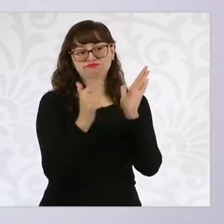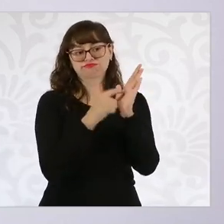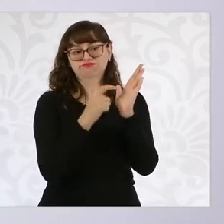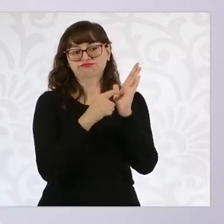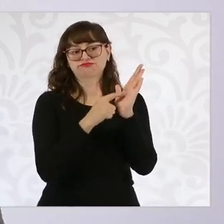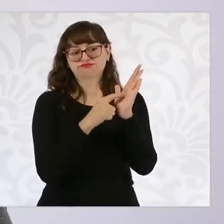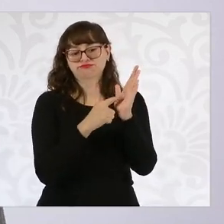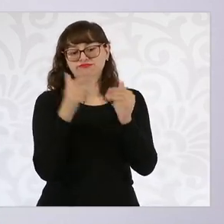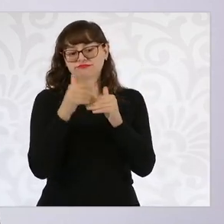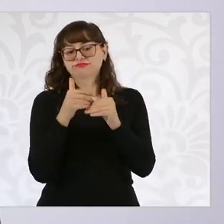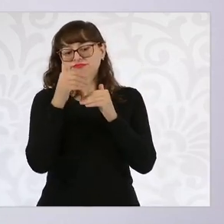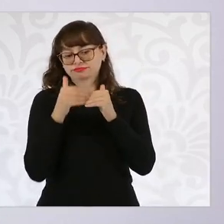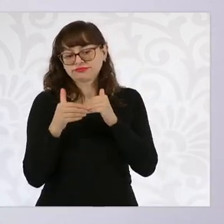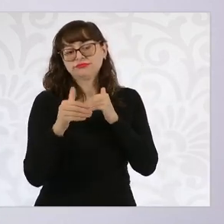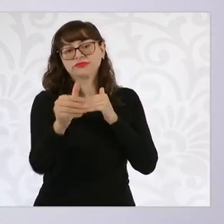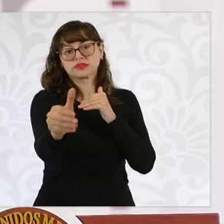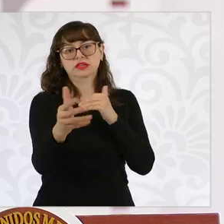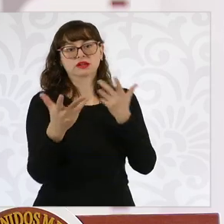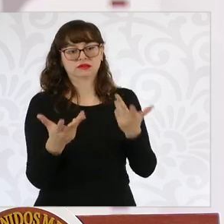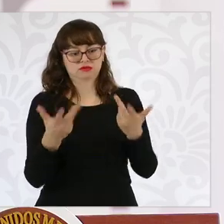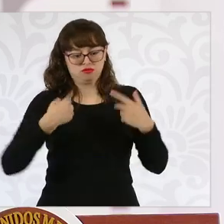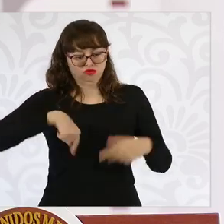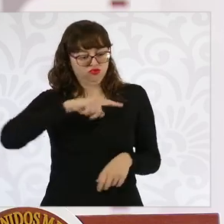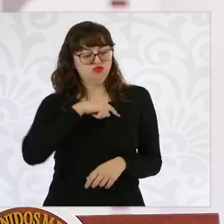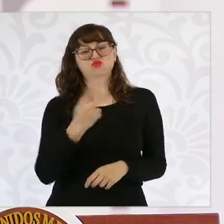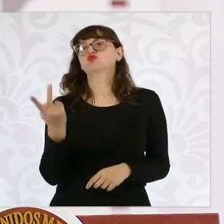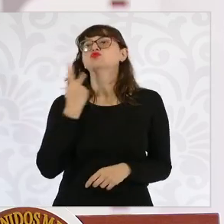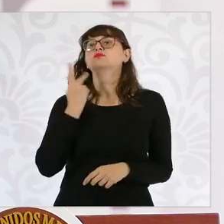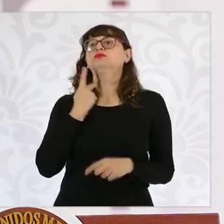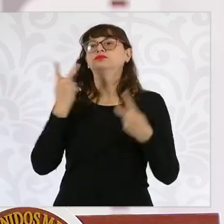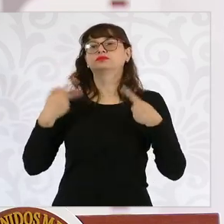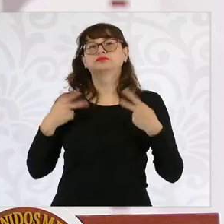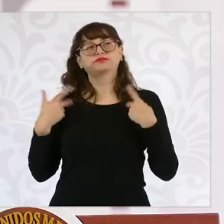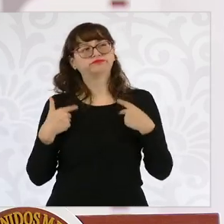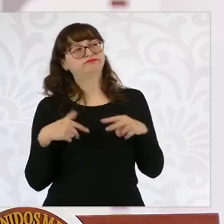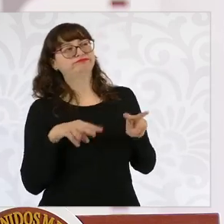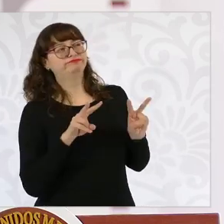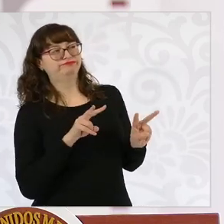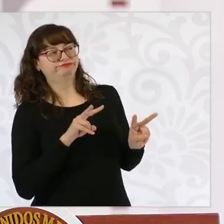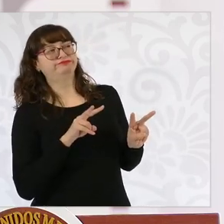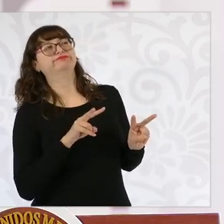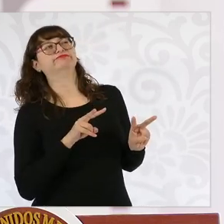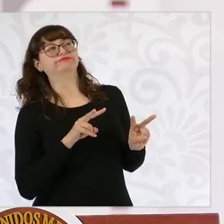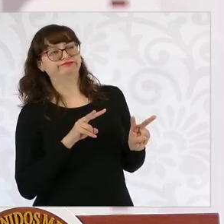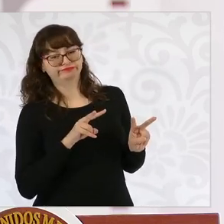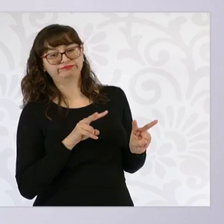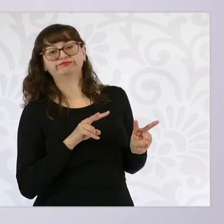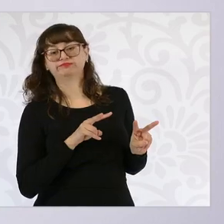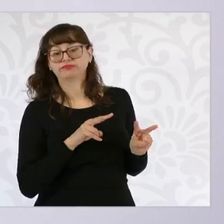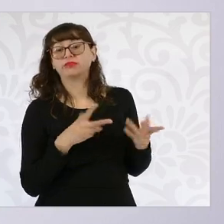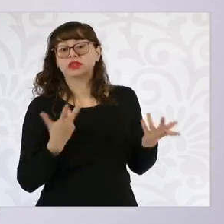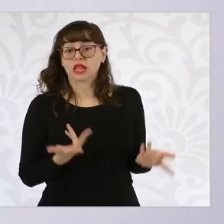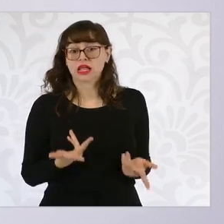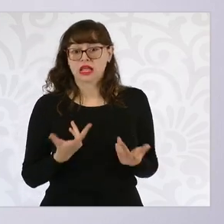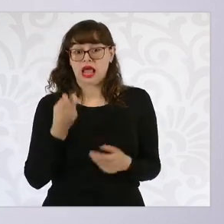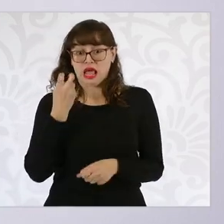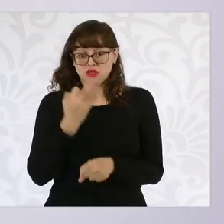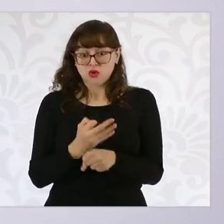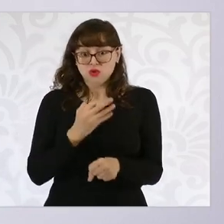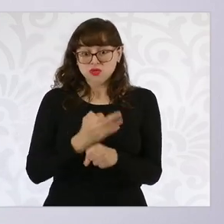estamos parados frente a la gente, porque considero que es la reforma de bienestar la que